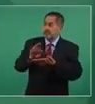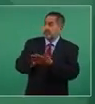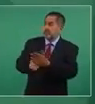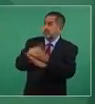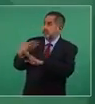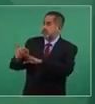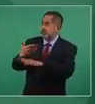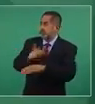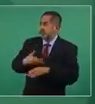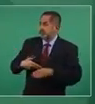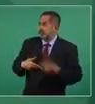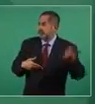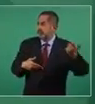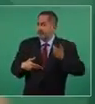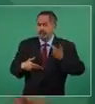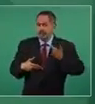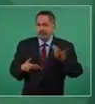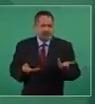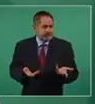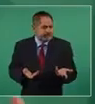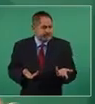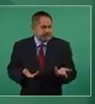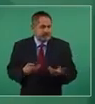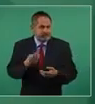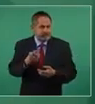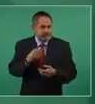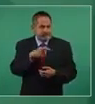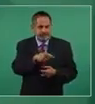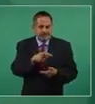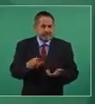por atacarnos.